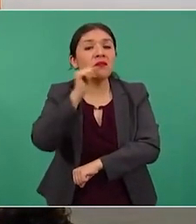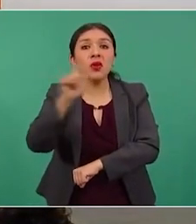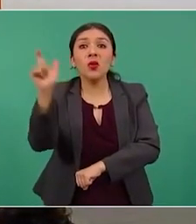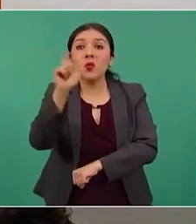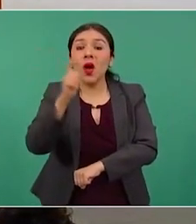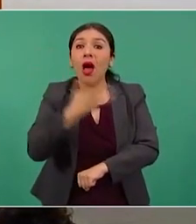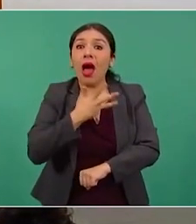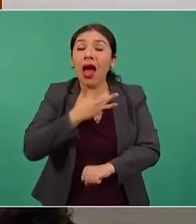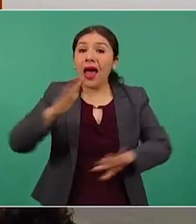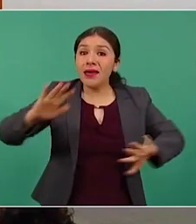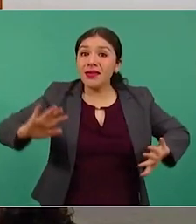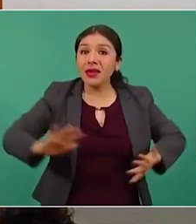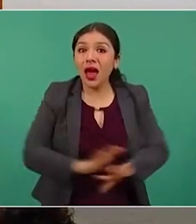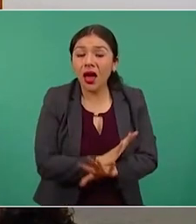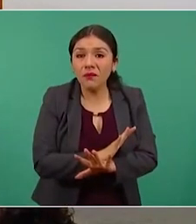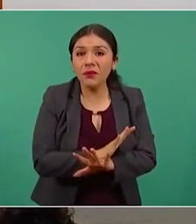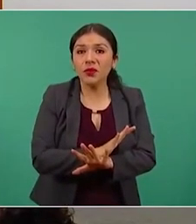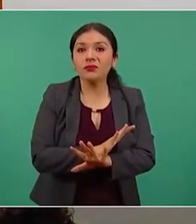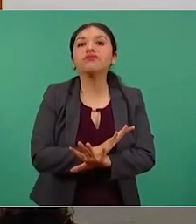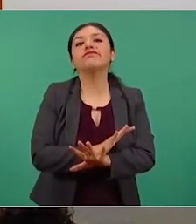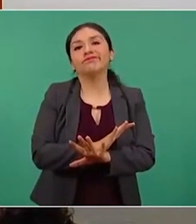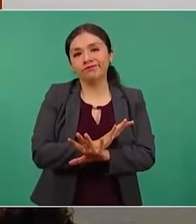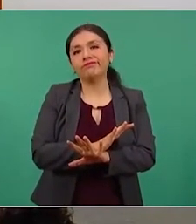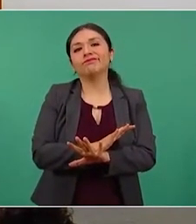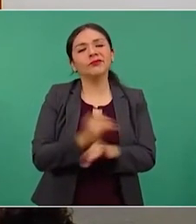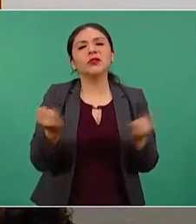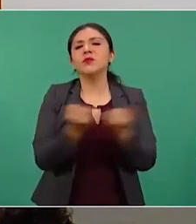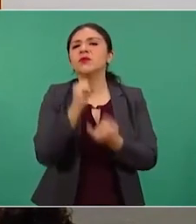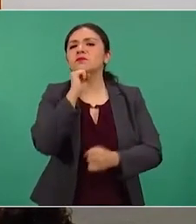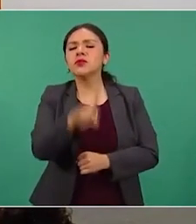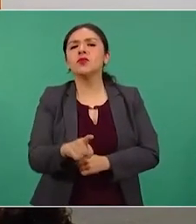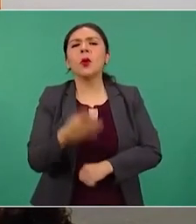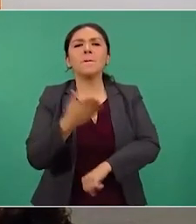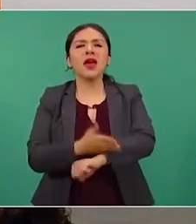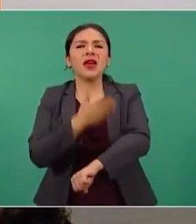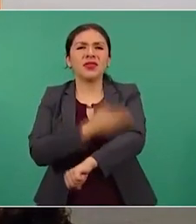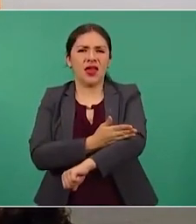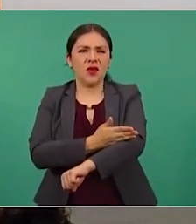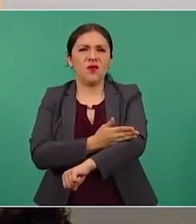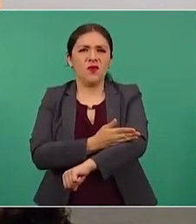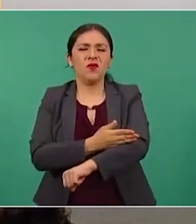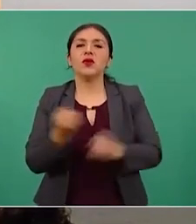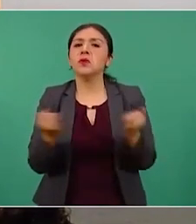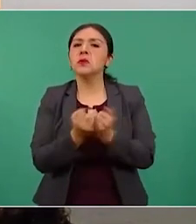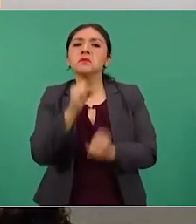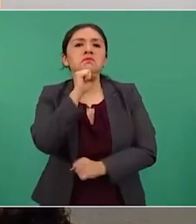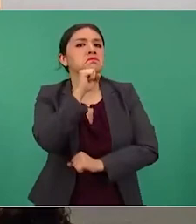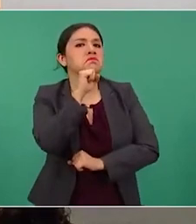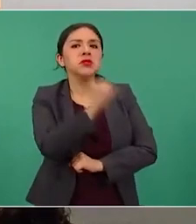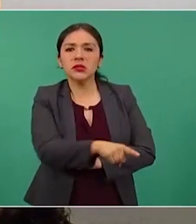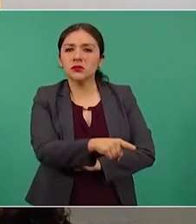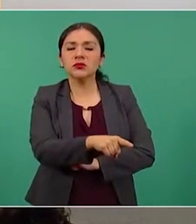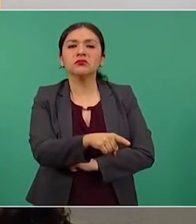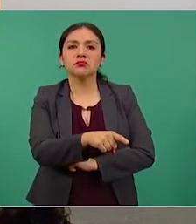a Francisco I. Madero, lo mismo,